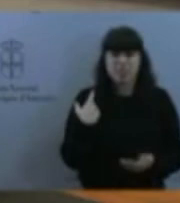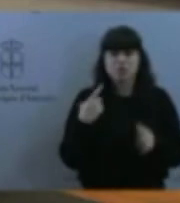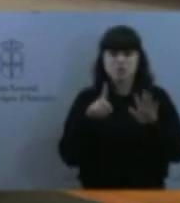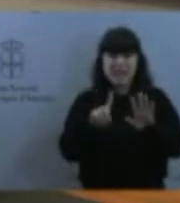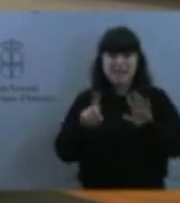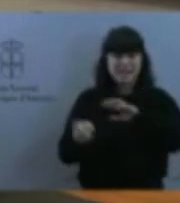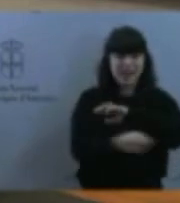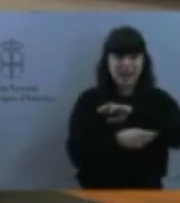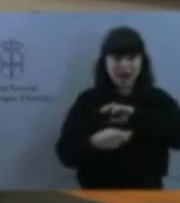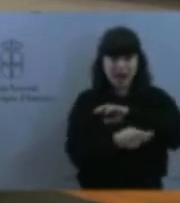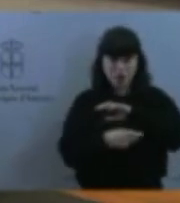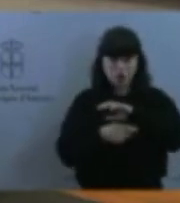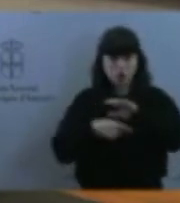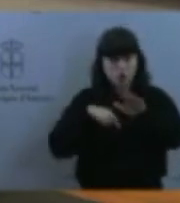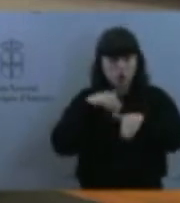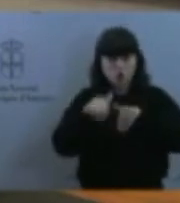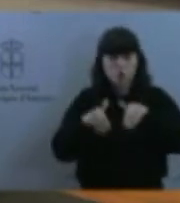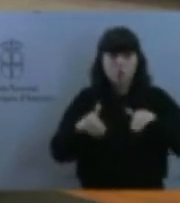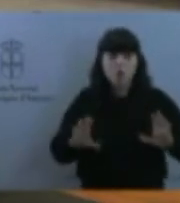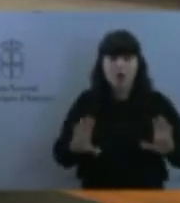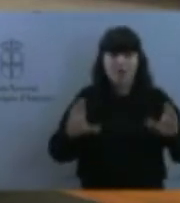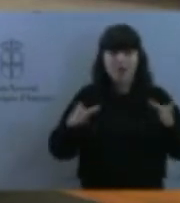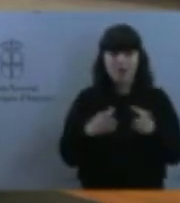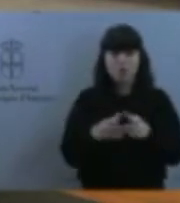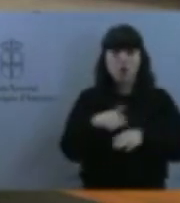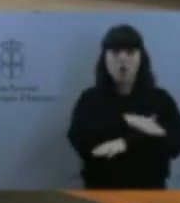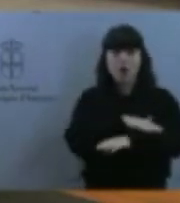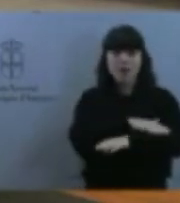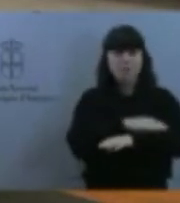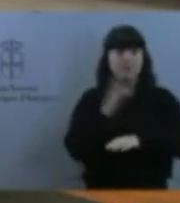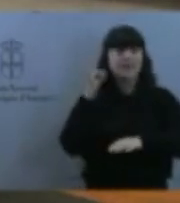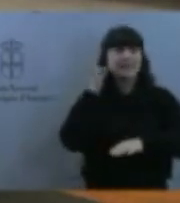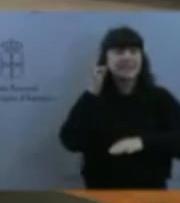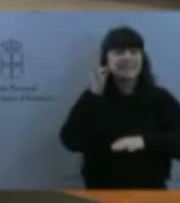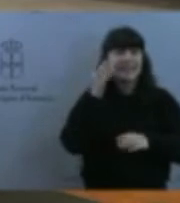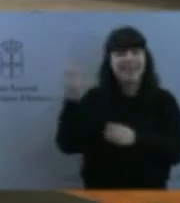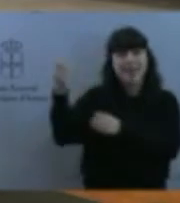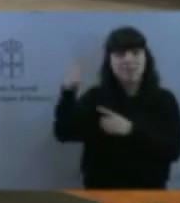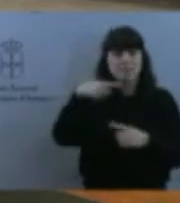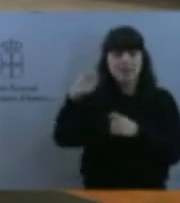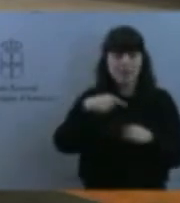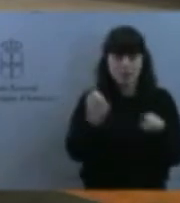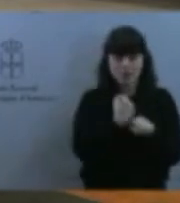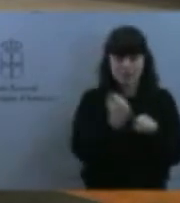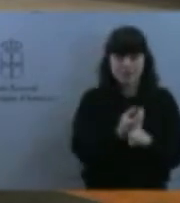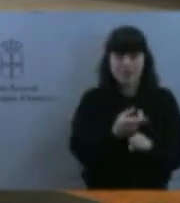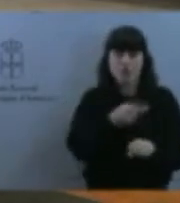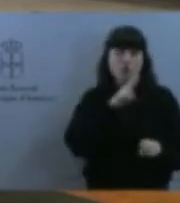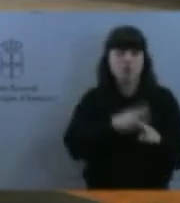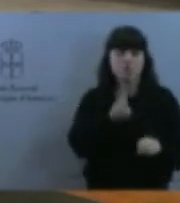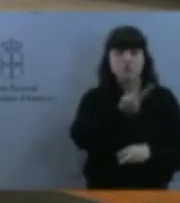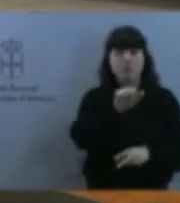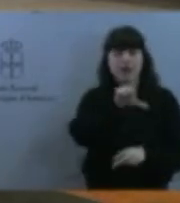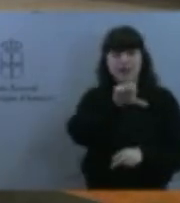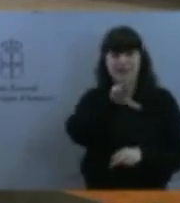Inmigración, de Trabajo, Valerio, desde luego lo que también dijimos las comunidades autónomas, es que lo que